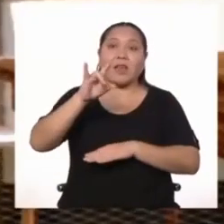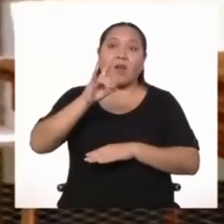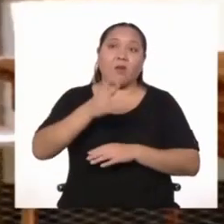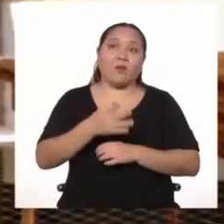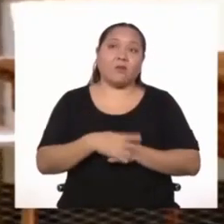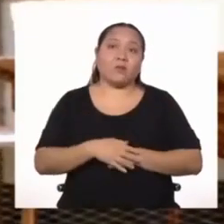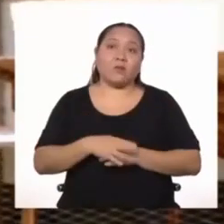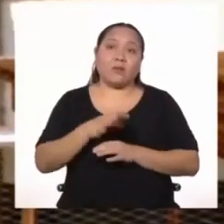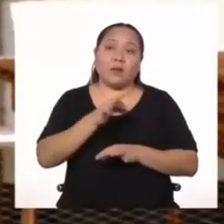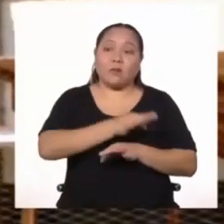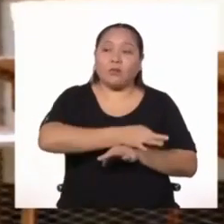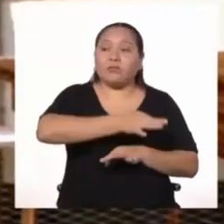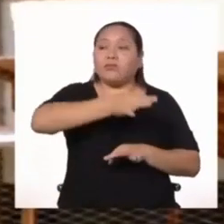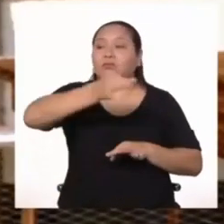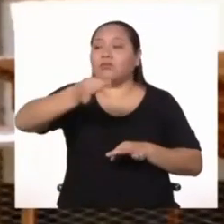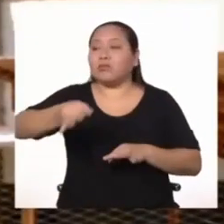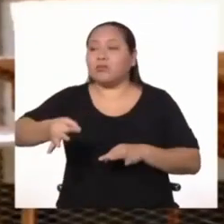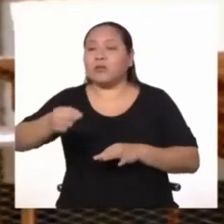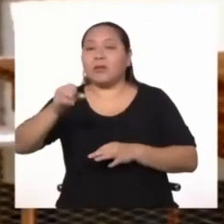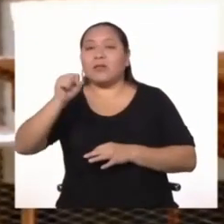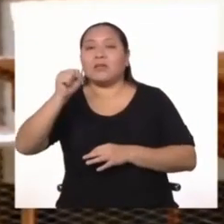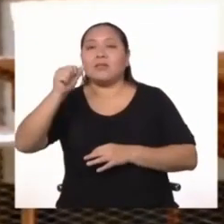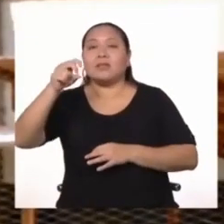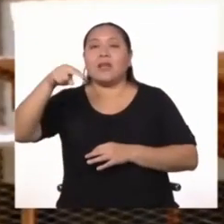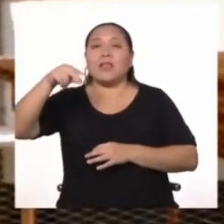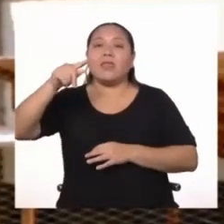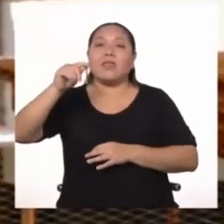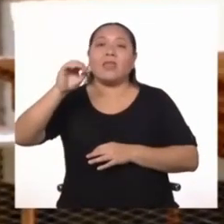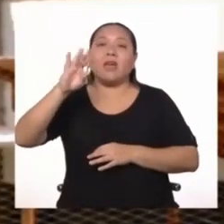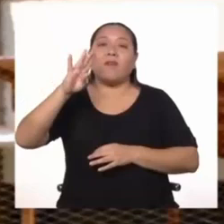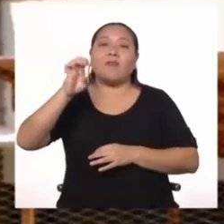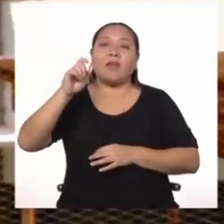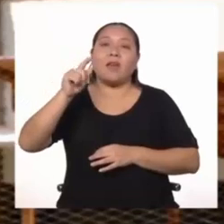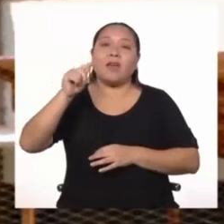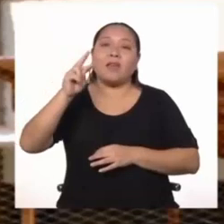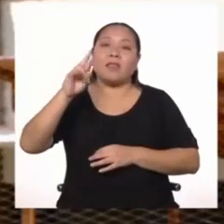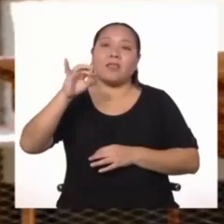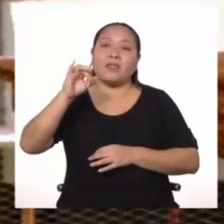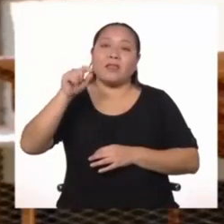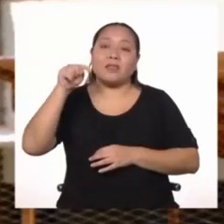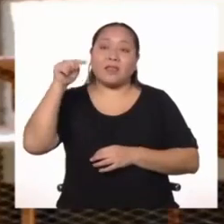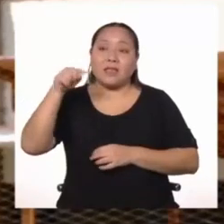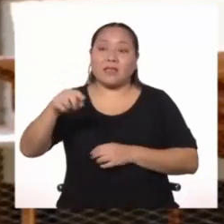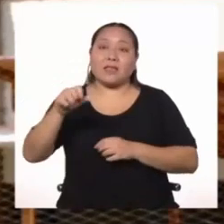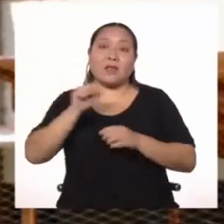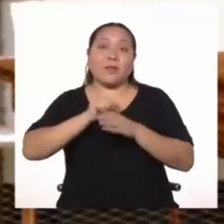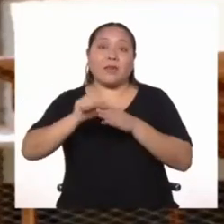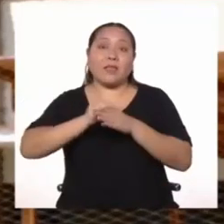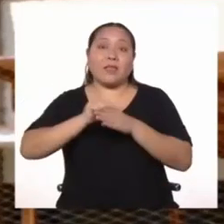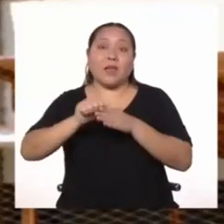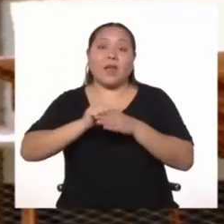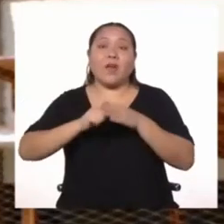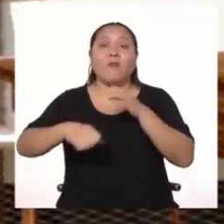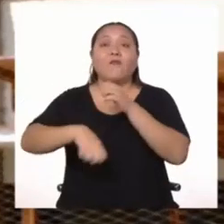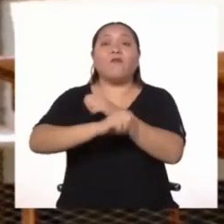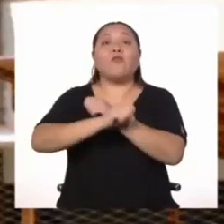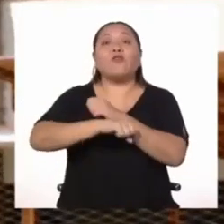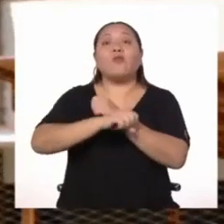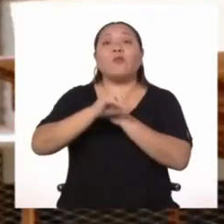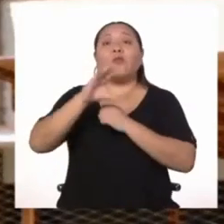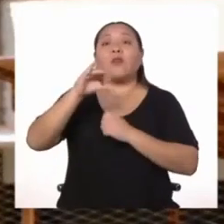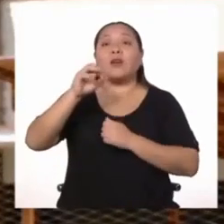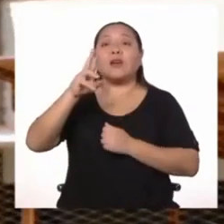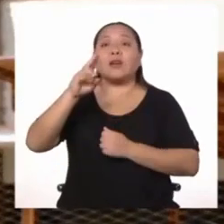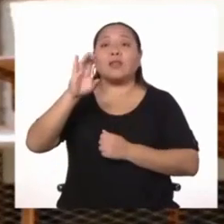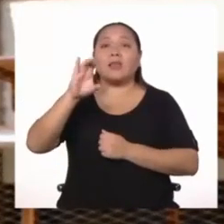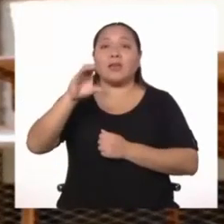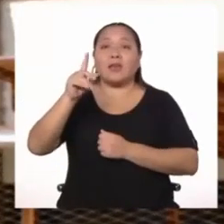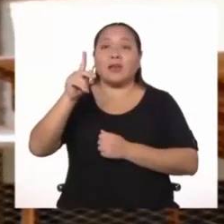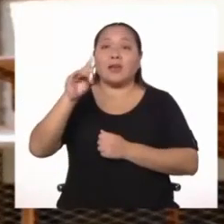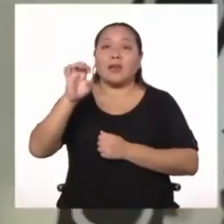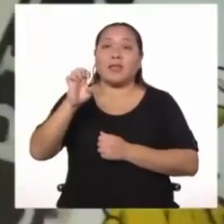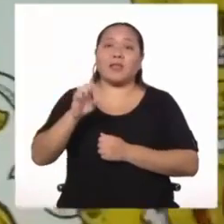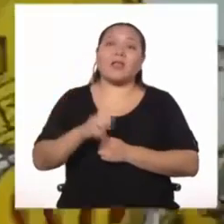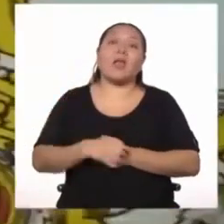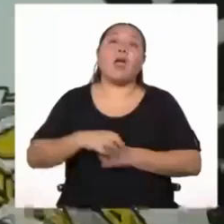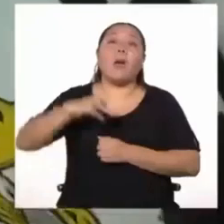se mudaron a Santa Beatriz y allí se practicaba fútbol, críquet, polo y gol.